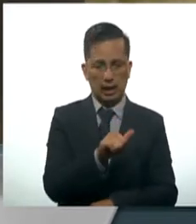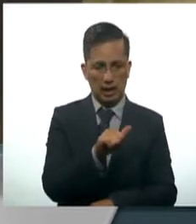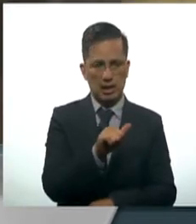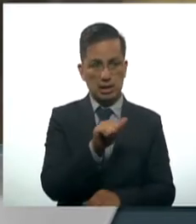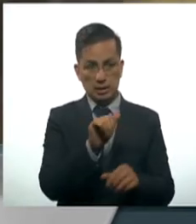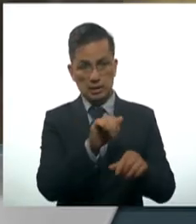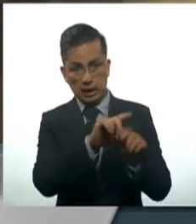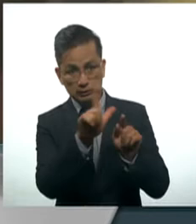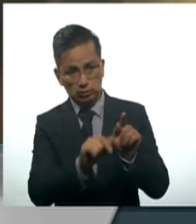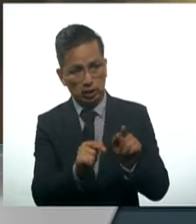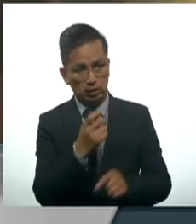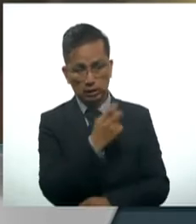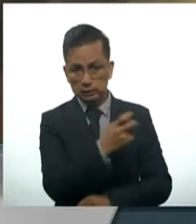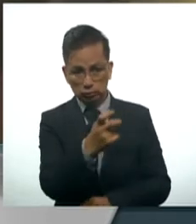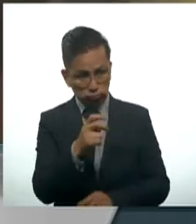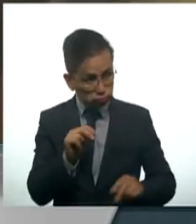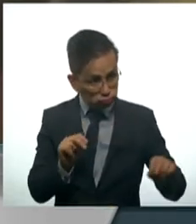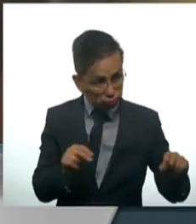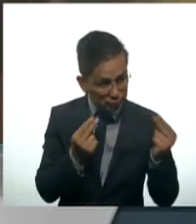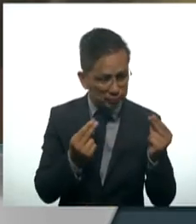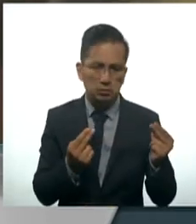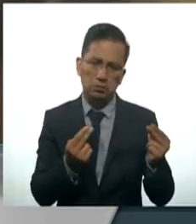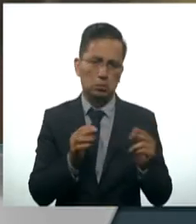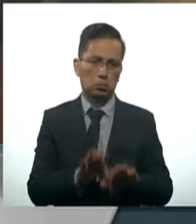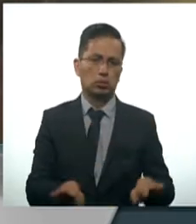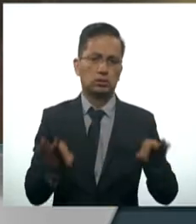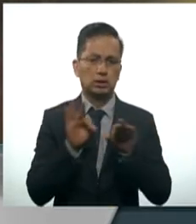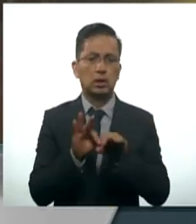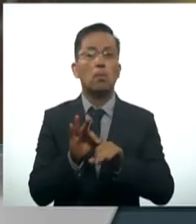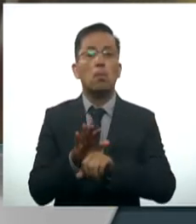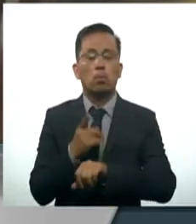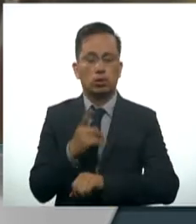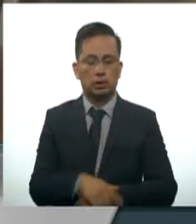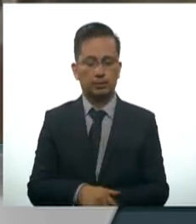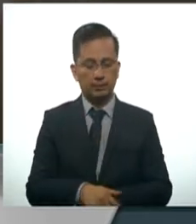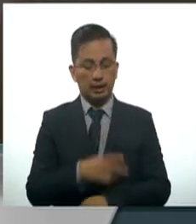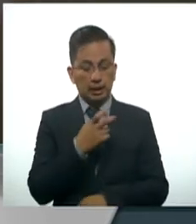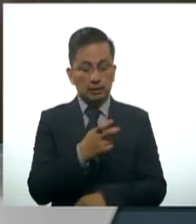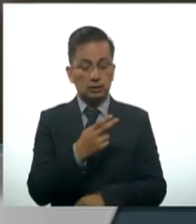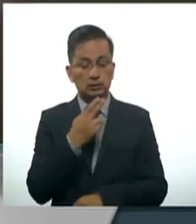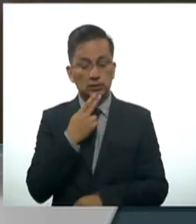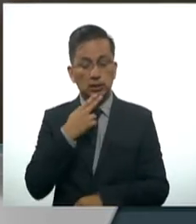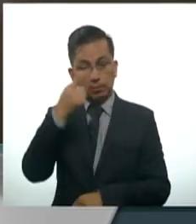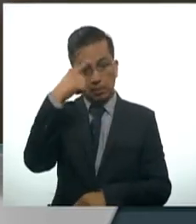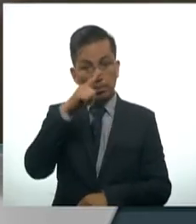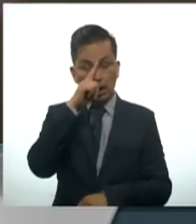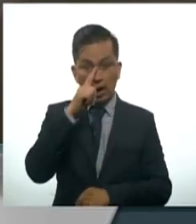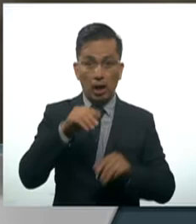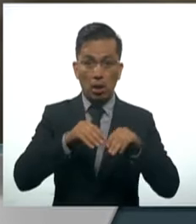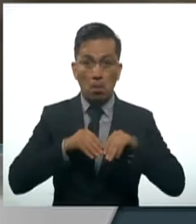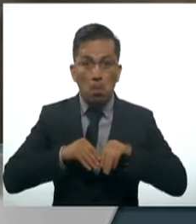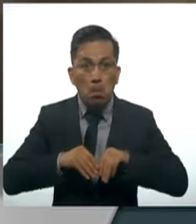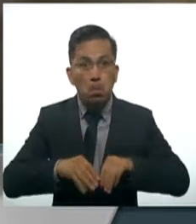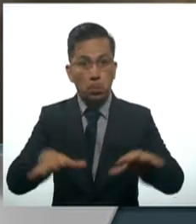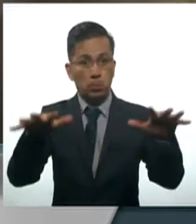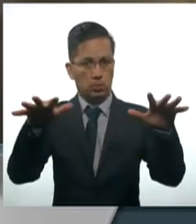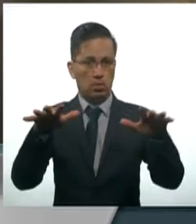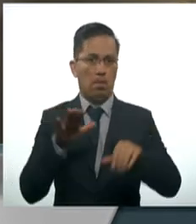estaremos llegando a más hogares, no solamente con la información legislativa